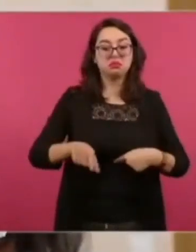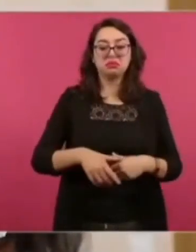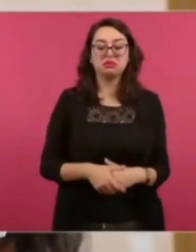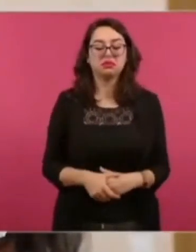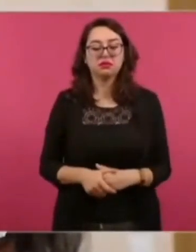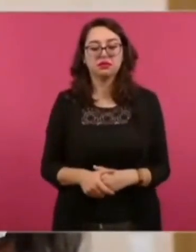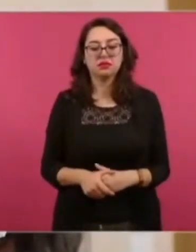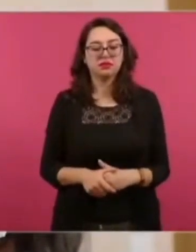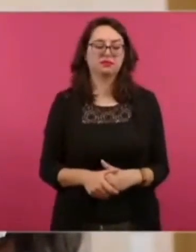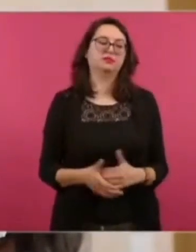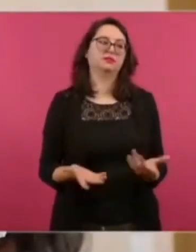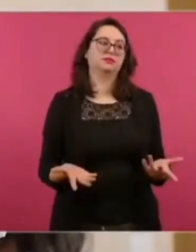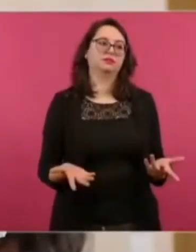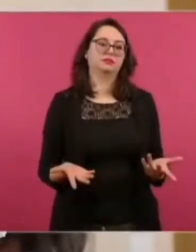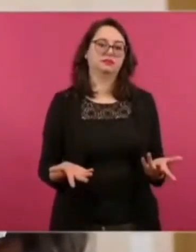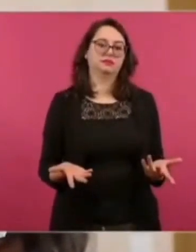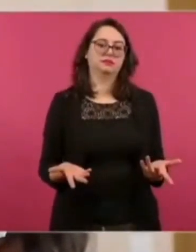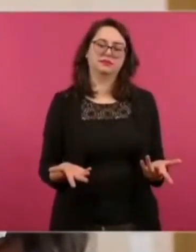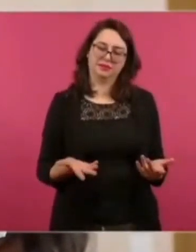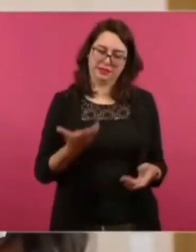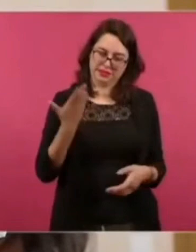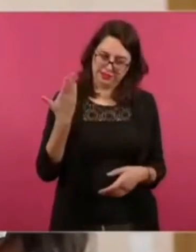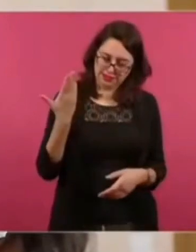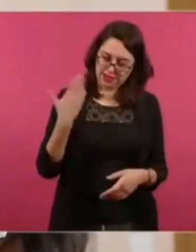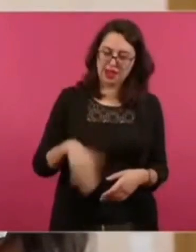¿Cómo no? Sí sabe.